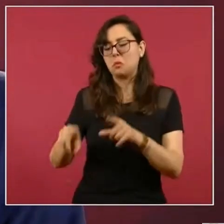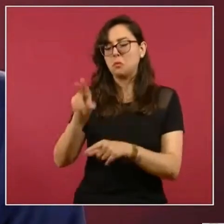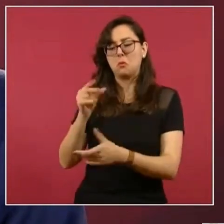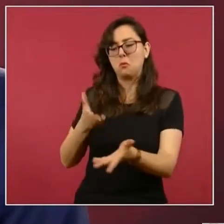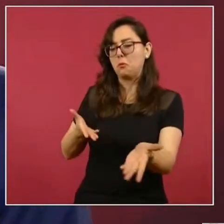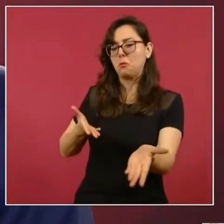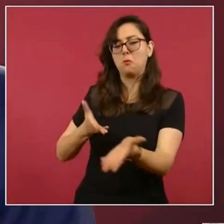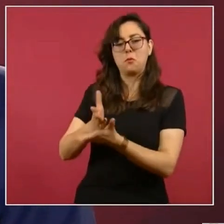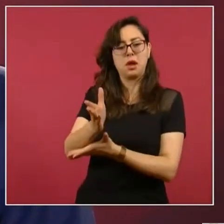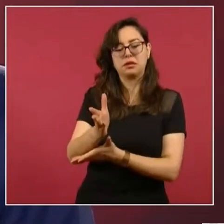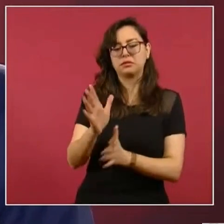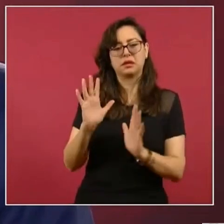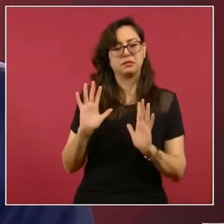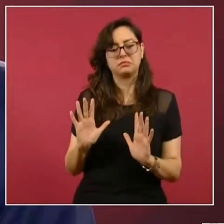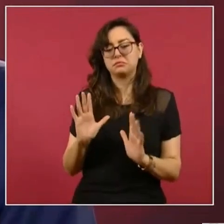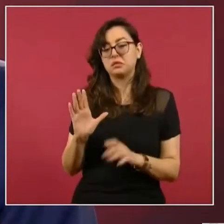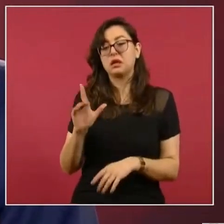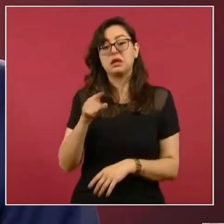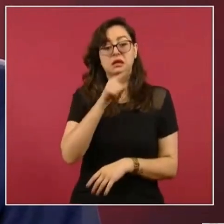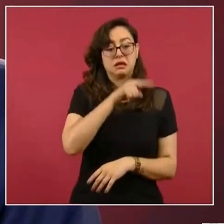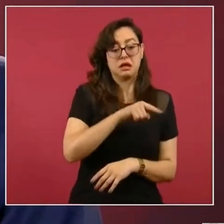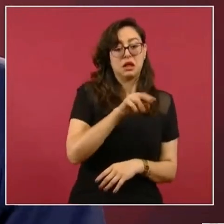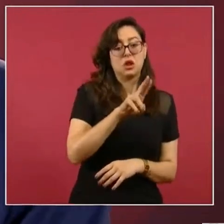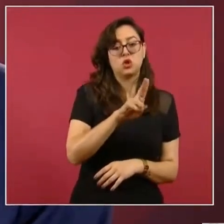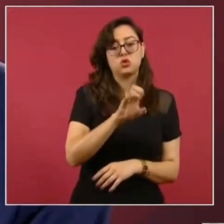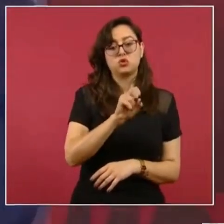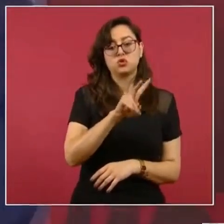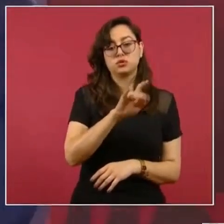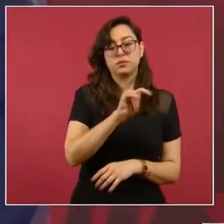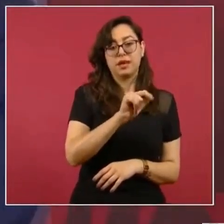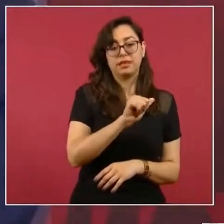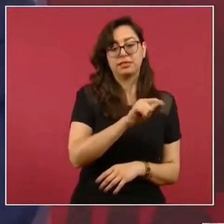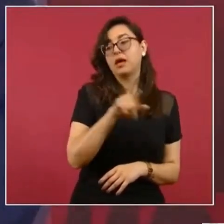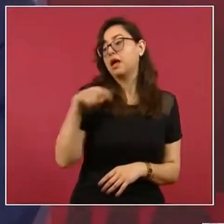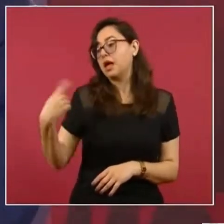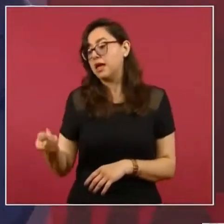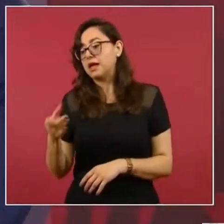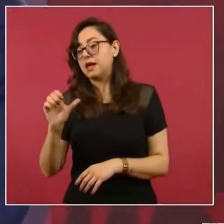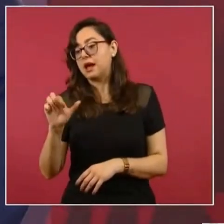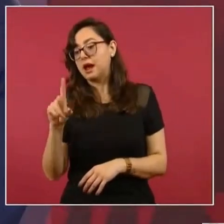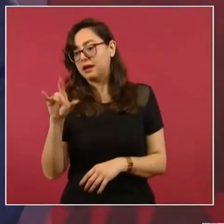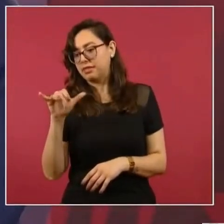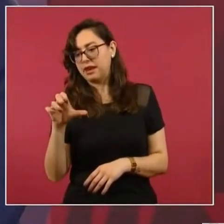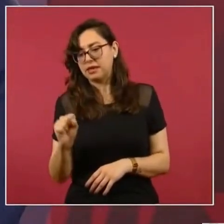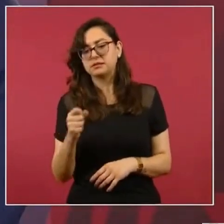se entendió muy bien con el Real Cárdenas. Pero aquí, al interior,